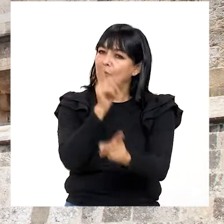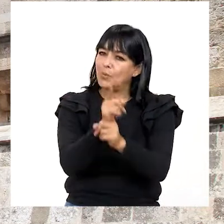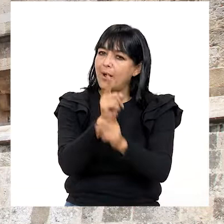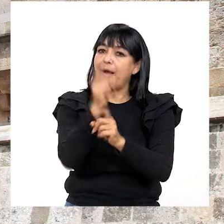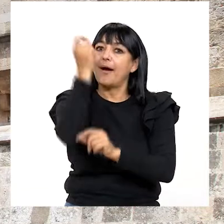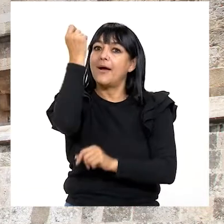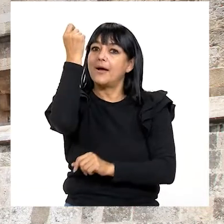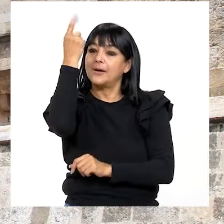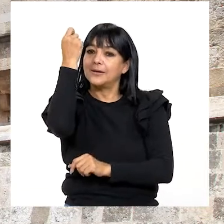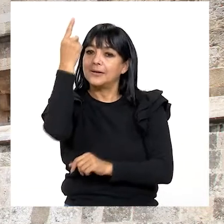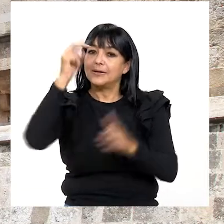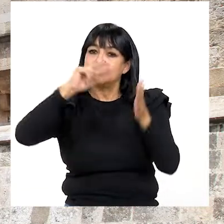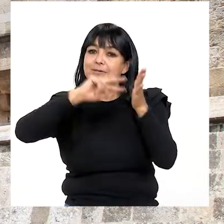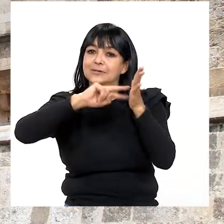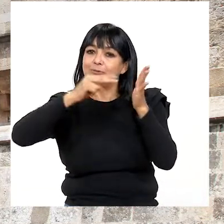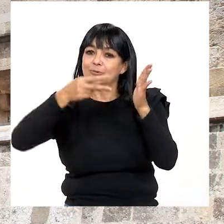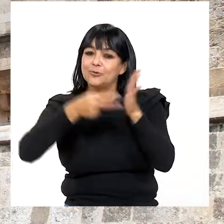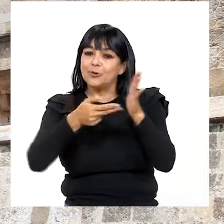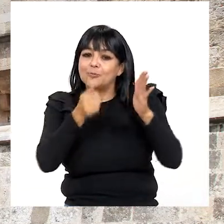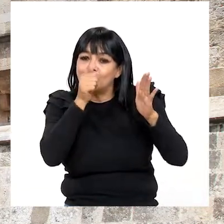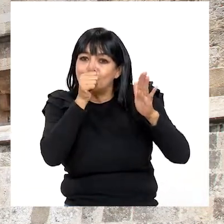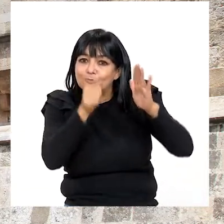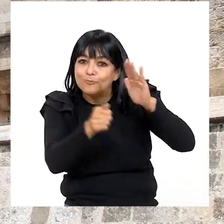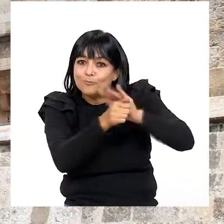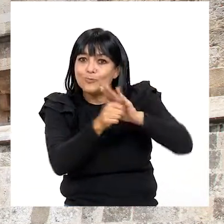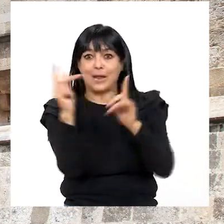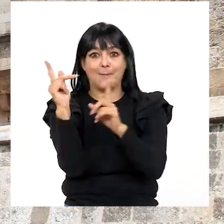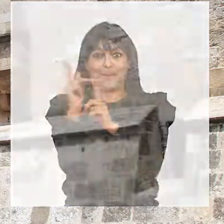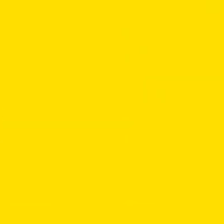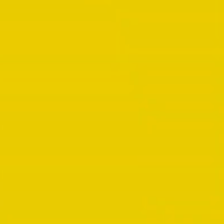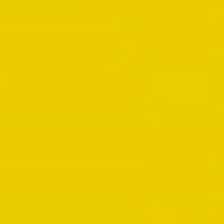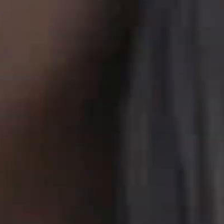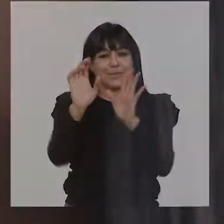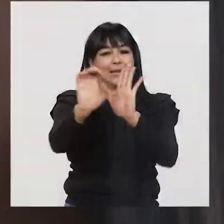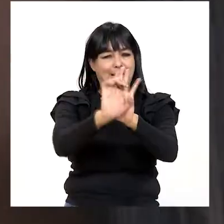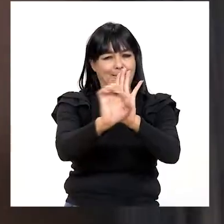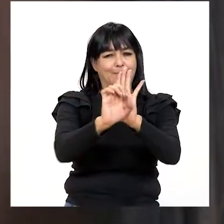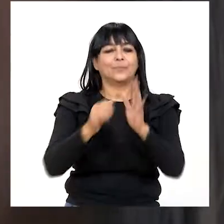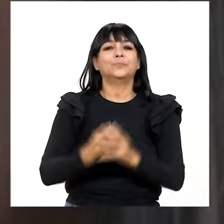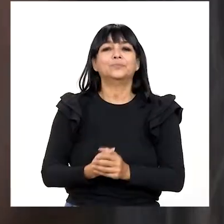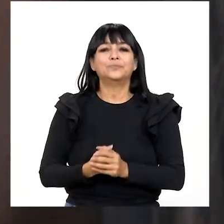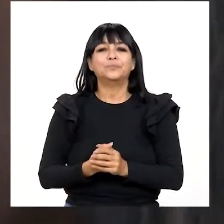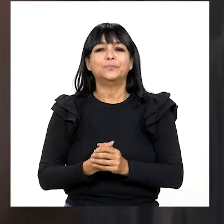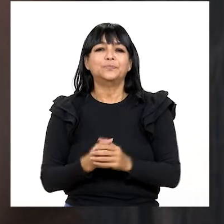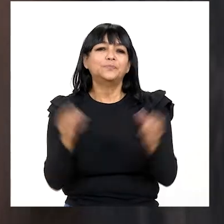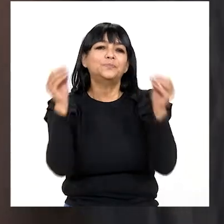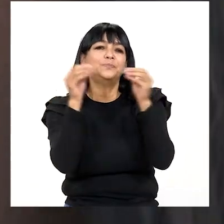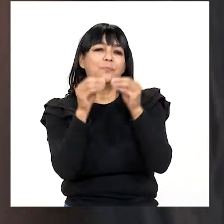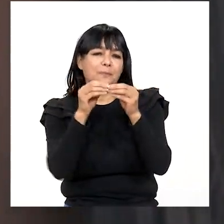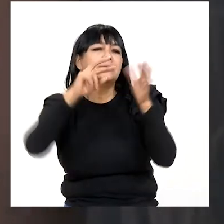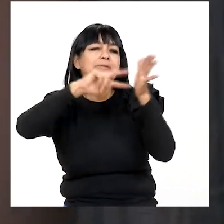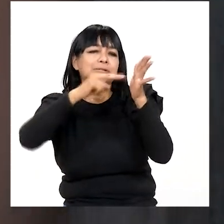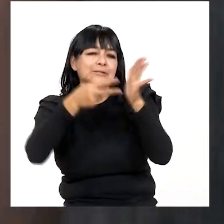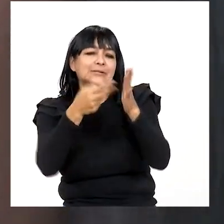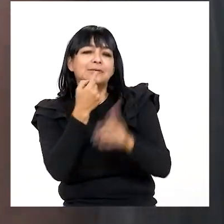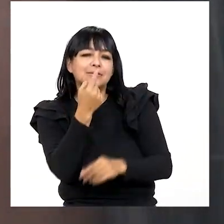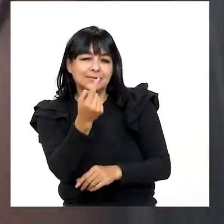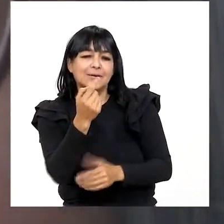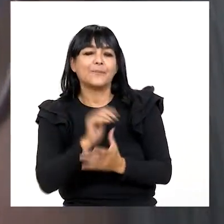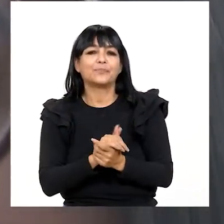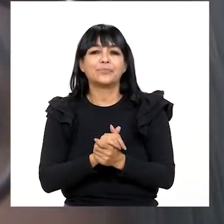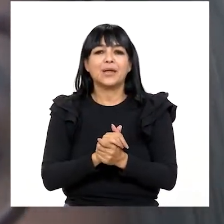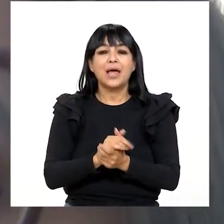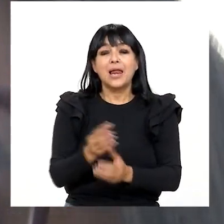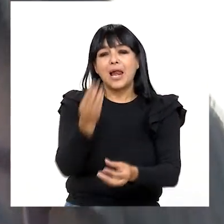para entender el significado oculto de las palabras Por ejemplo Es más significativo